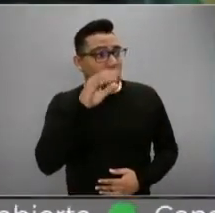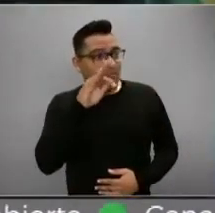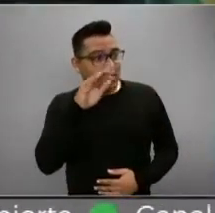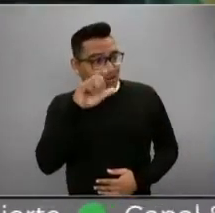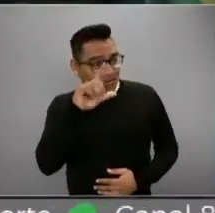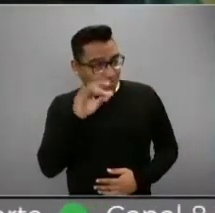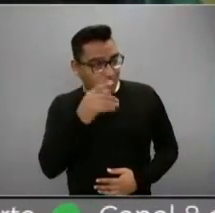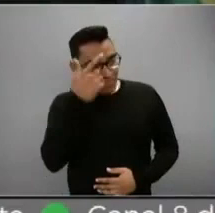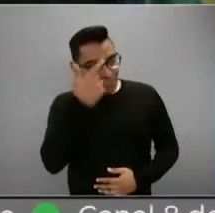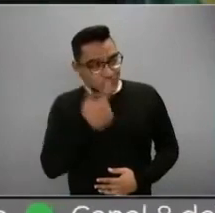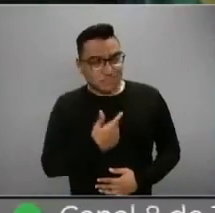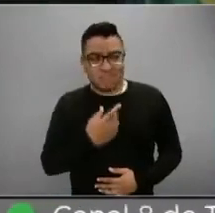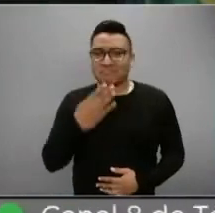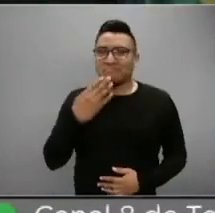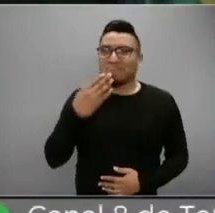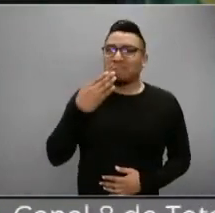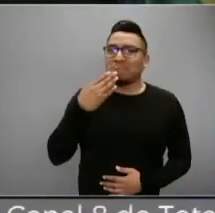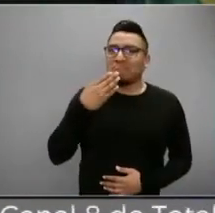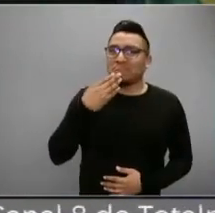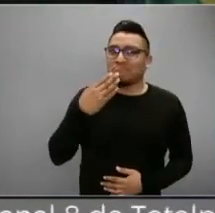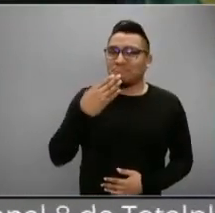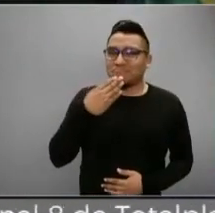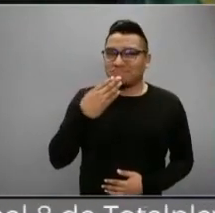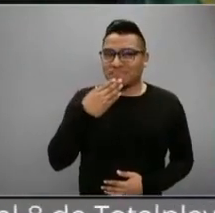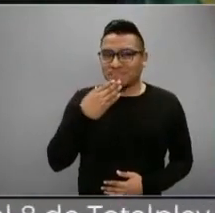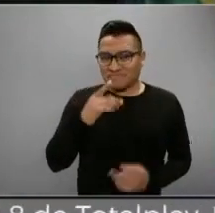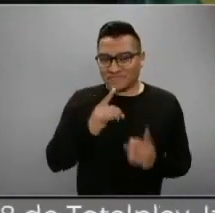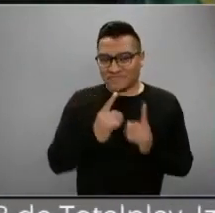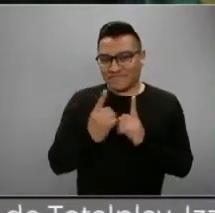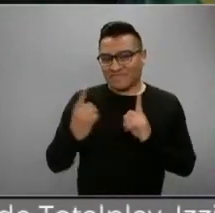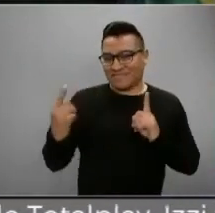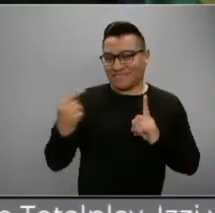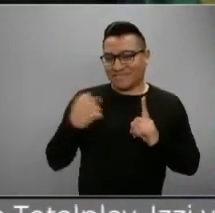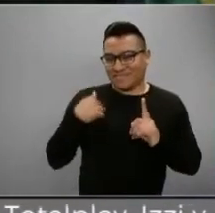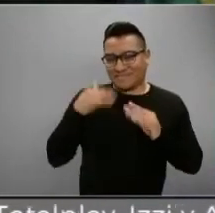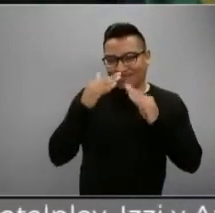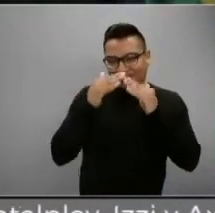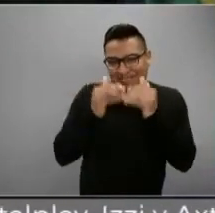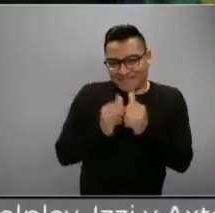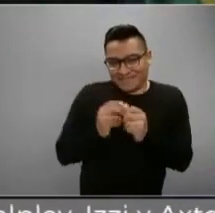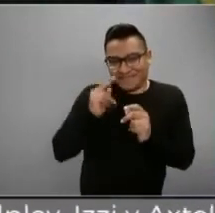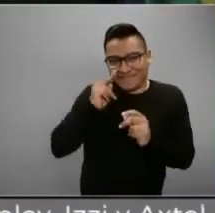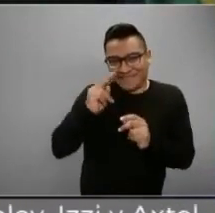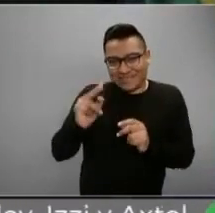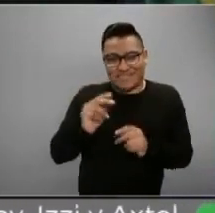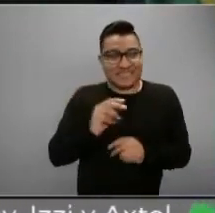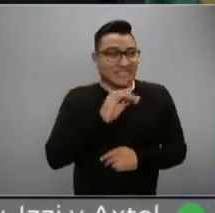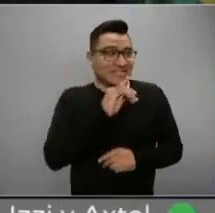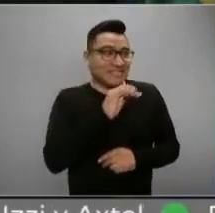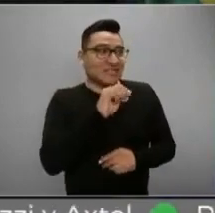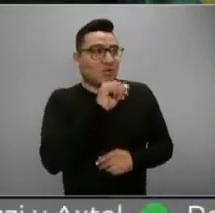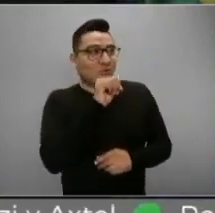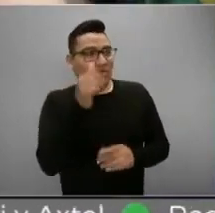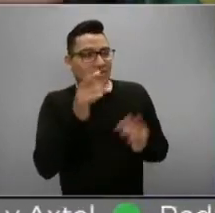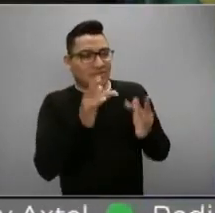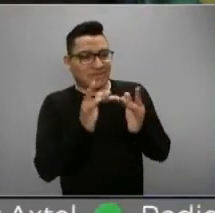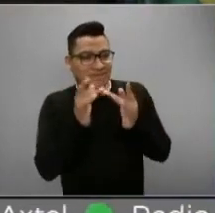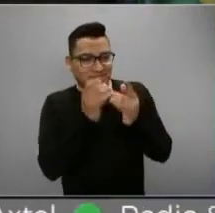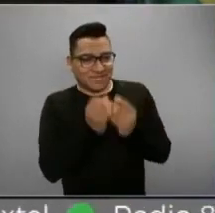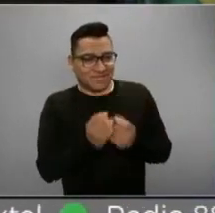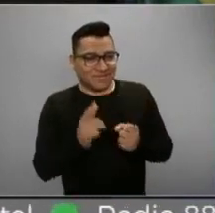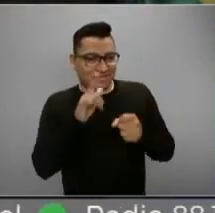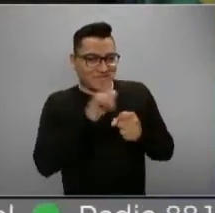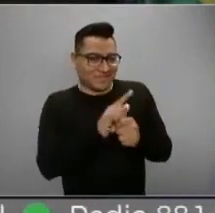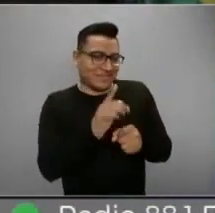Bien, muy bien, en casita, manteniendo su sana distancia de ustedes. Otra de las virtudes de las redes sociales y la tecnología,